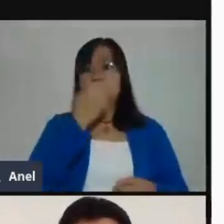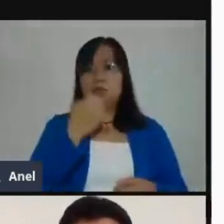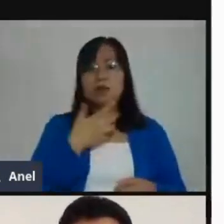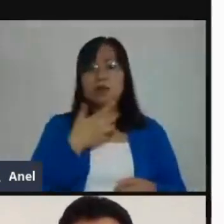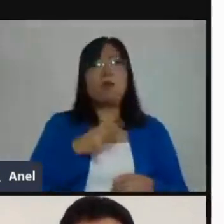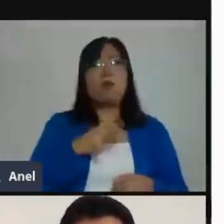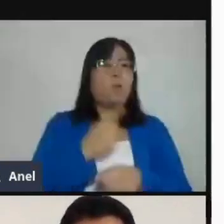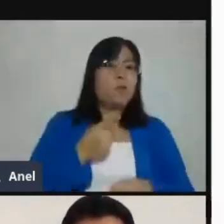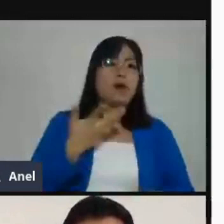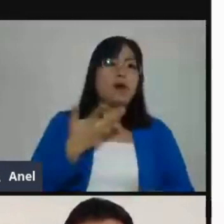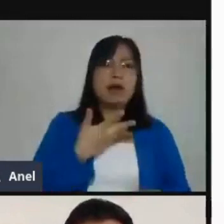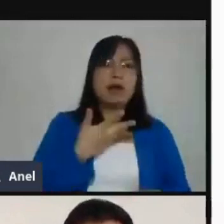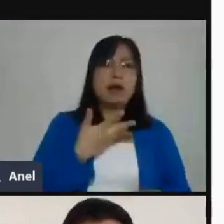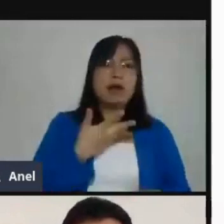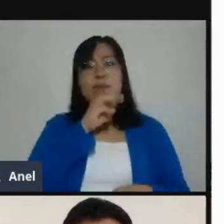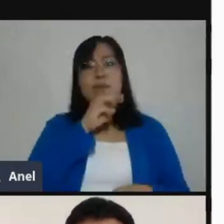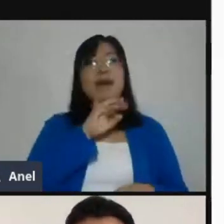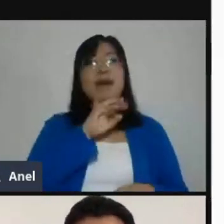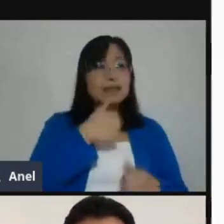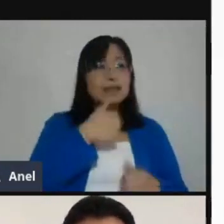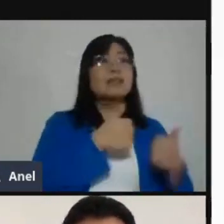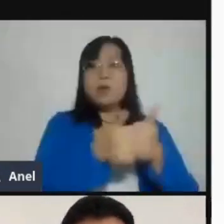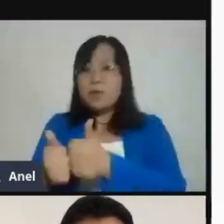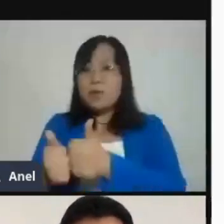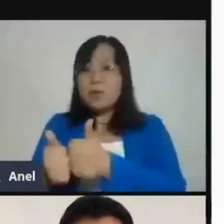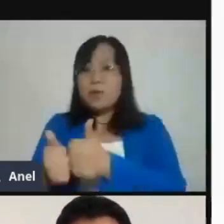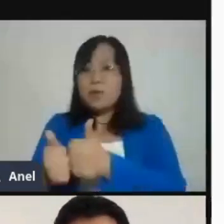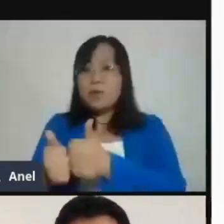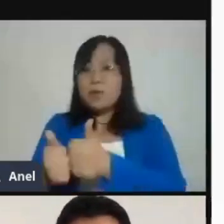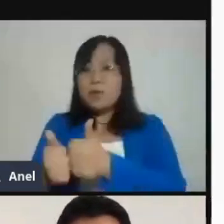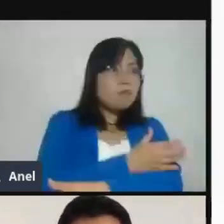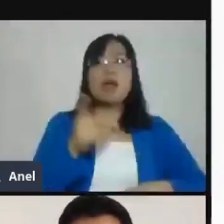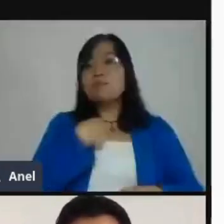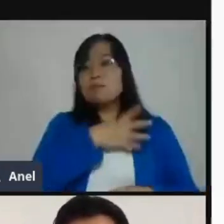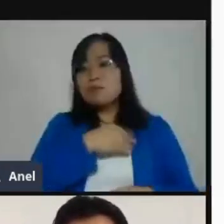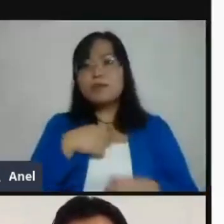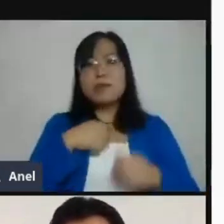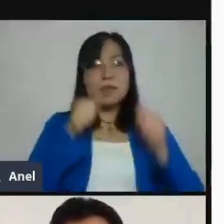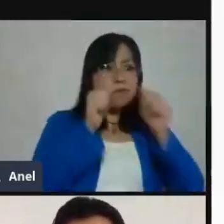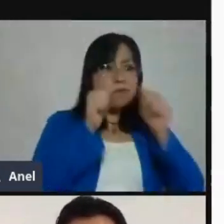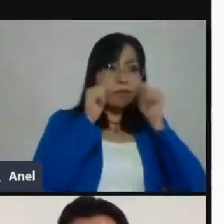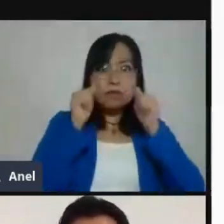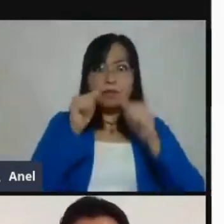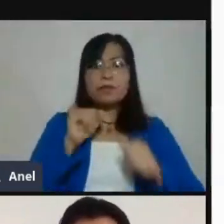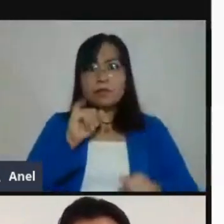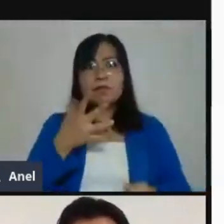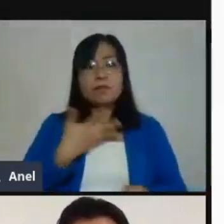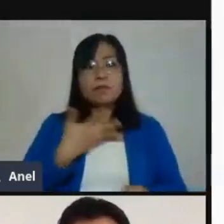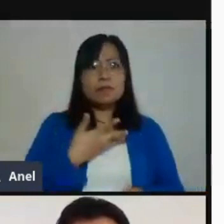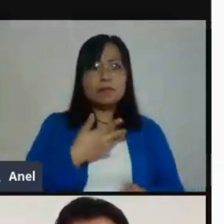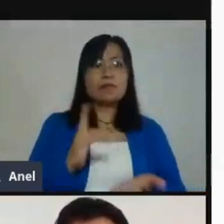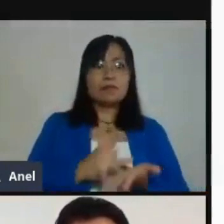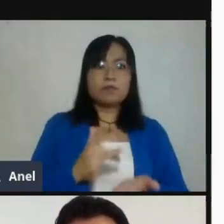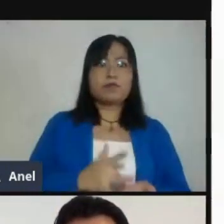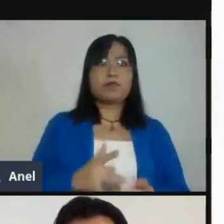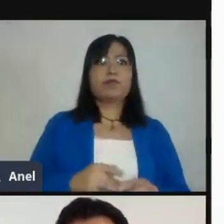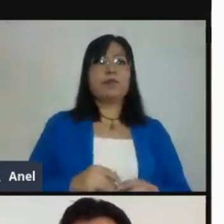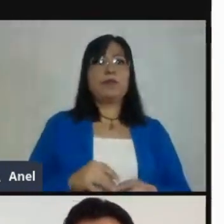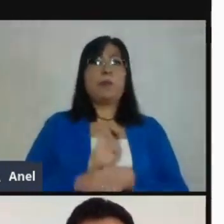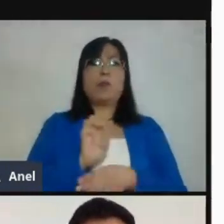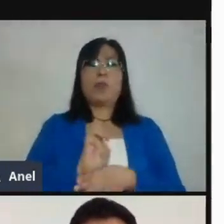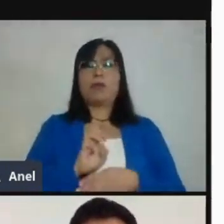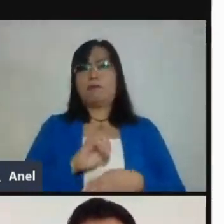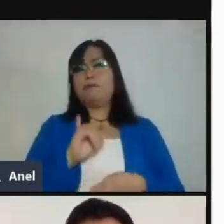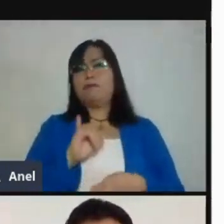que hemos trabajado, y tal vez este sería el resumen de absolutamente todo lo que hemos hecho en la escuela, es abrir la ventana al mundo virtual.